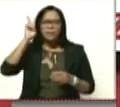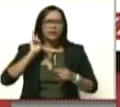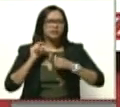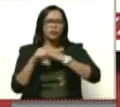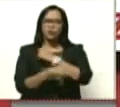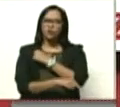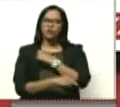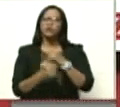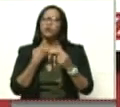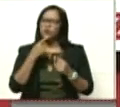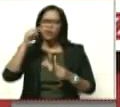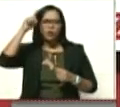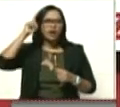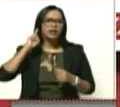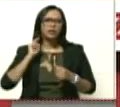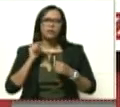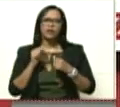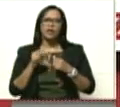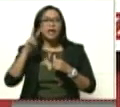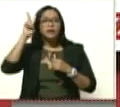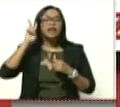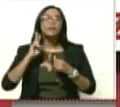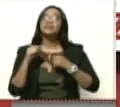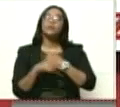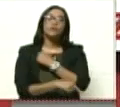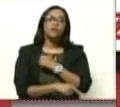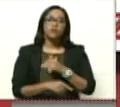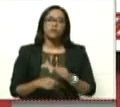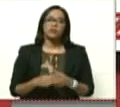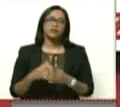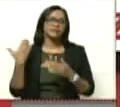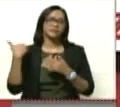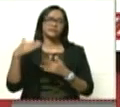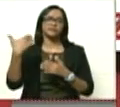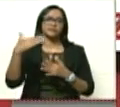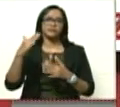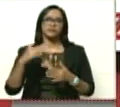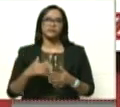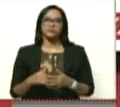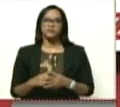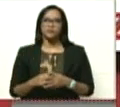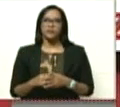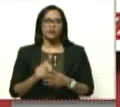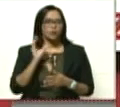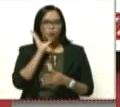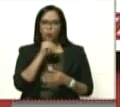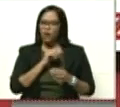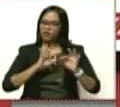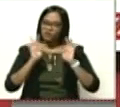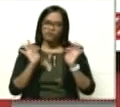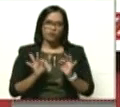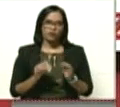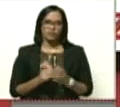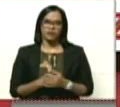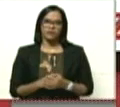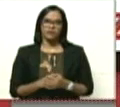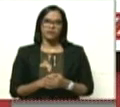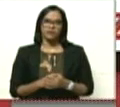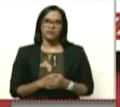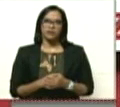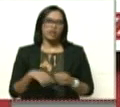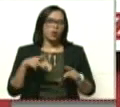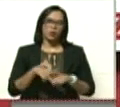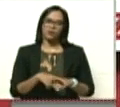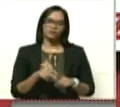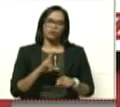Y cuando digo infinita, es que no hay manera que los dobleguen en su pureza. No hay forma. El pueblo